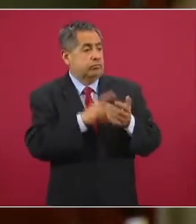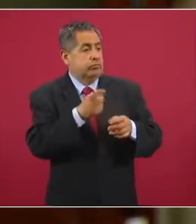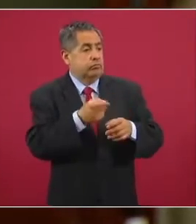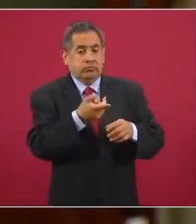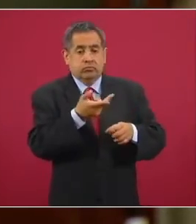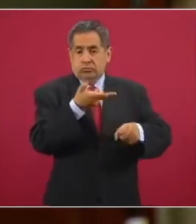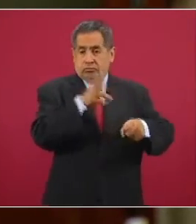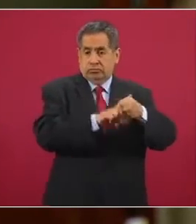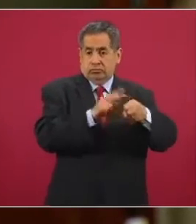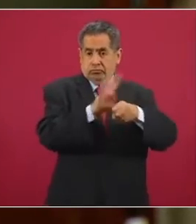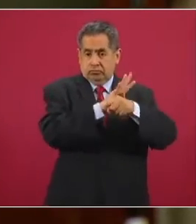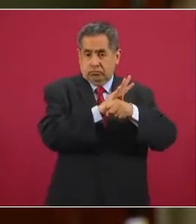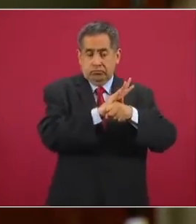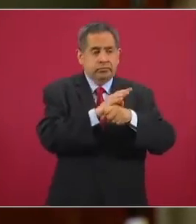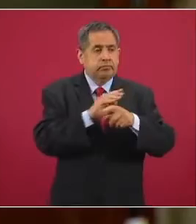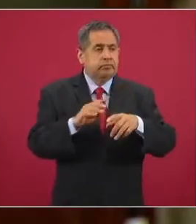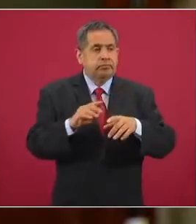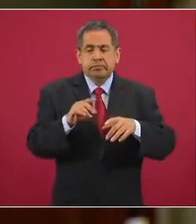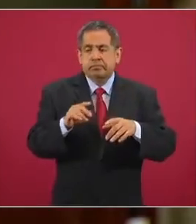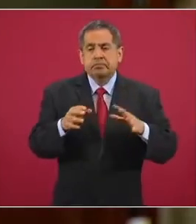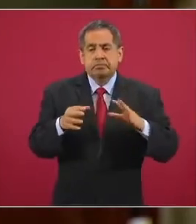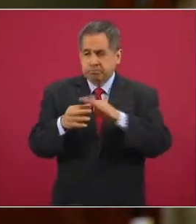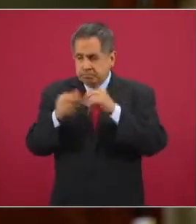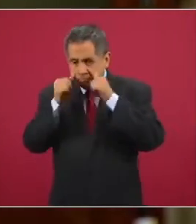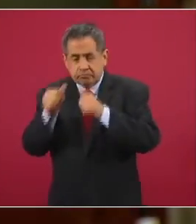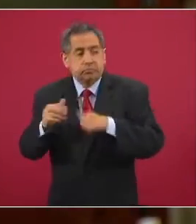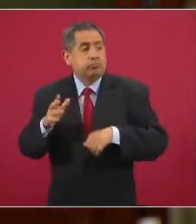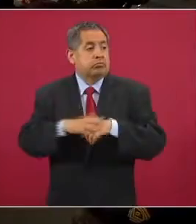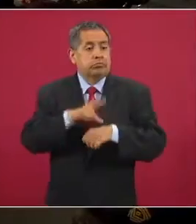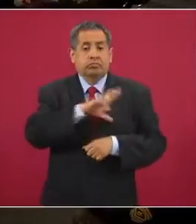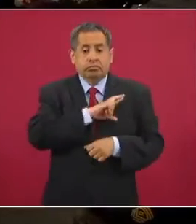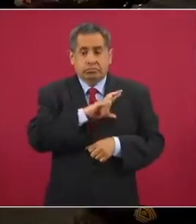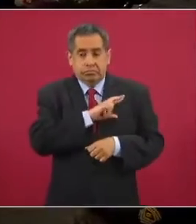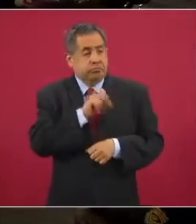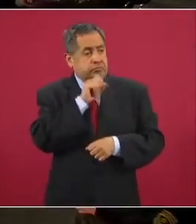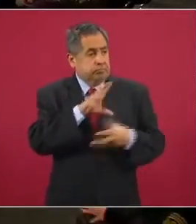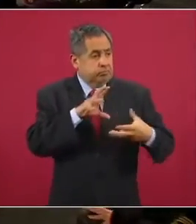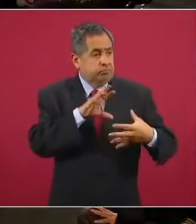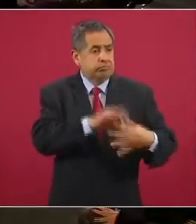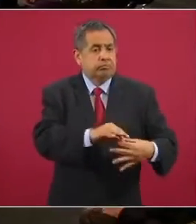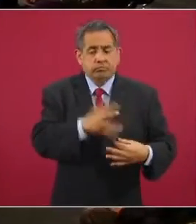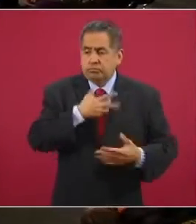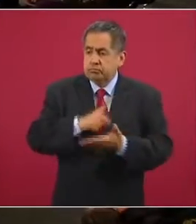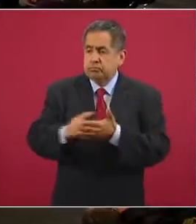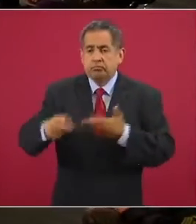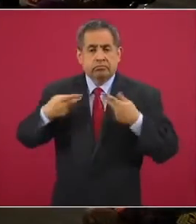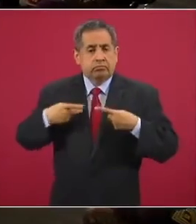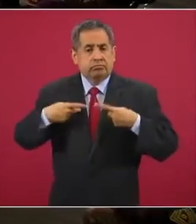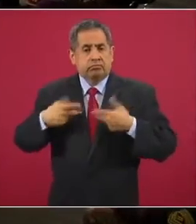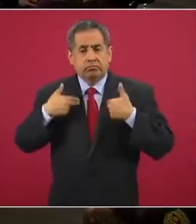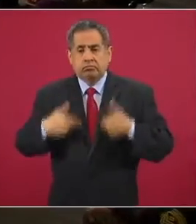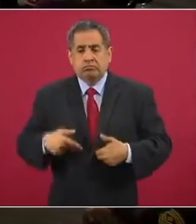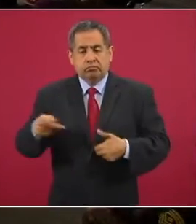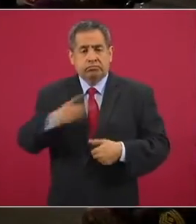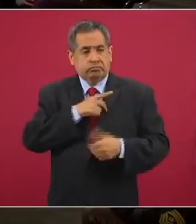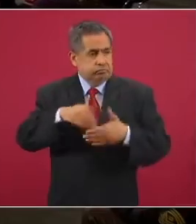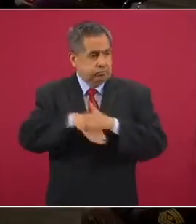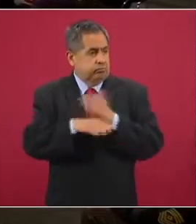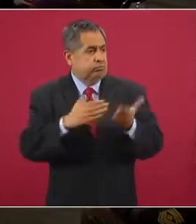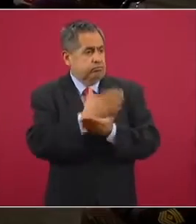toda vez que los hospitales privados forman parte del Sistema Nacional de Salud y el propio derecho humano a la salud establece que deben ser asequibles.